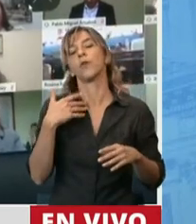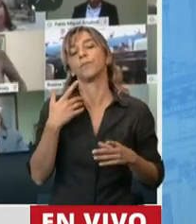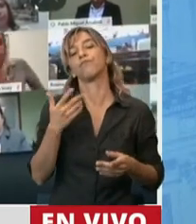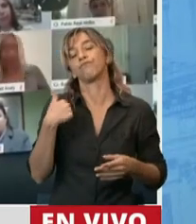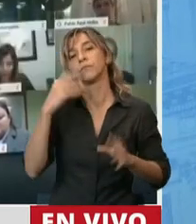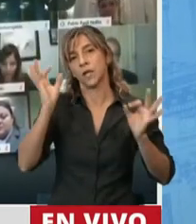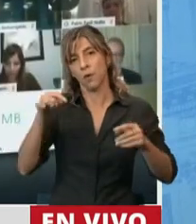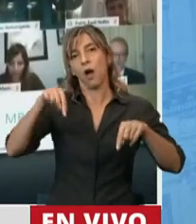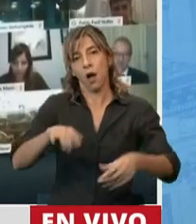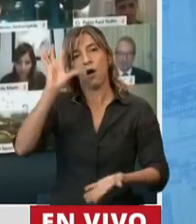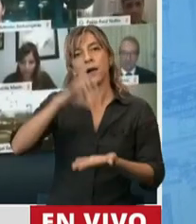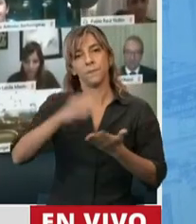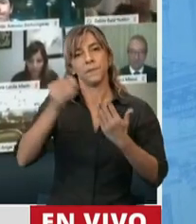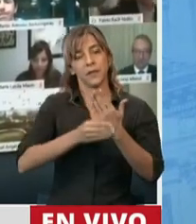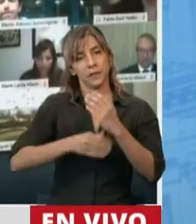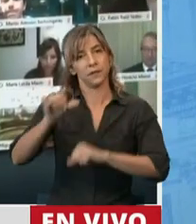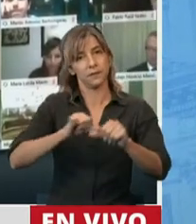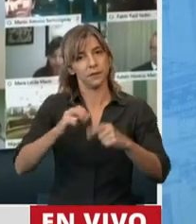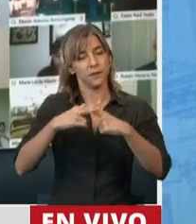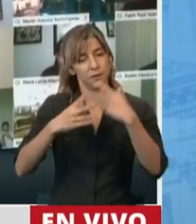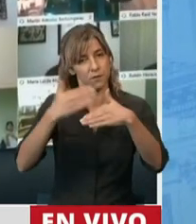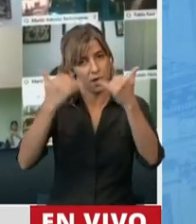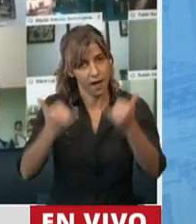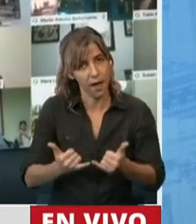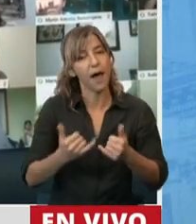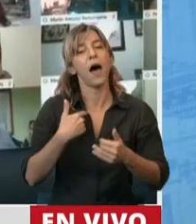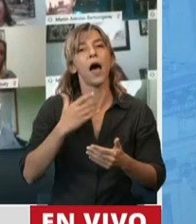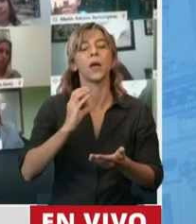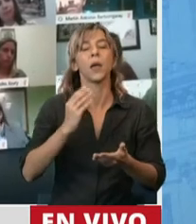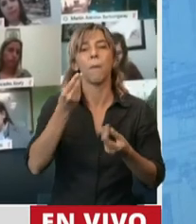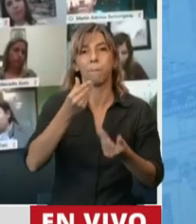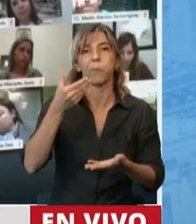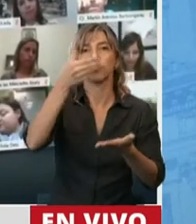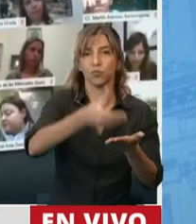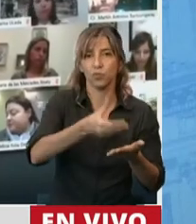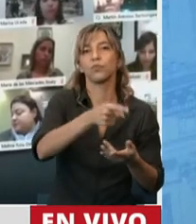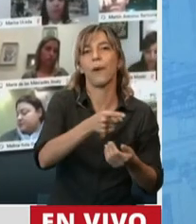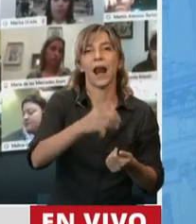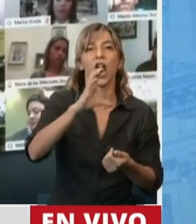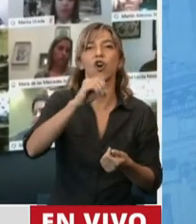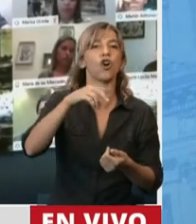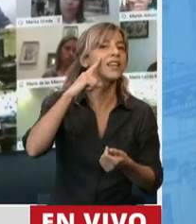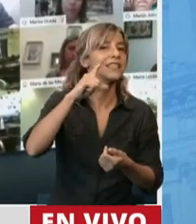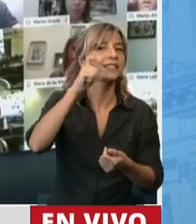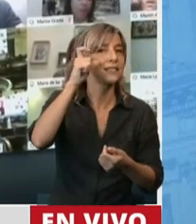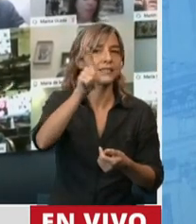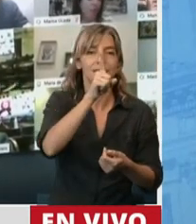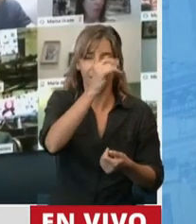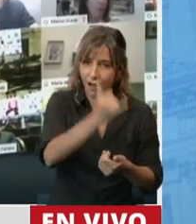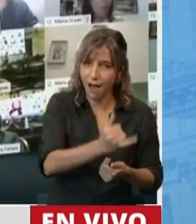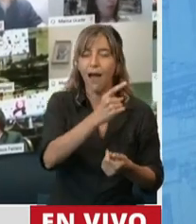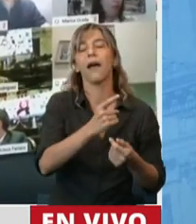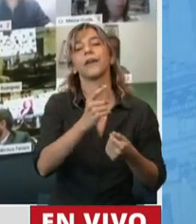con nuevo presupuesto en el CONICET, trabajando para garantizar presupuesto para